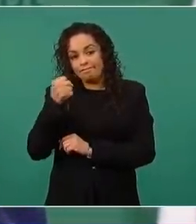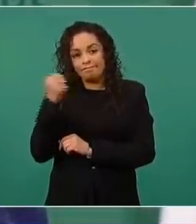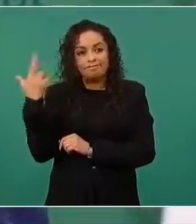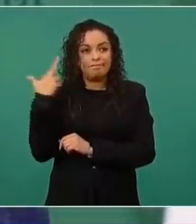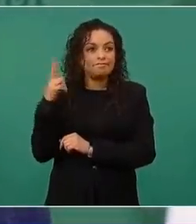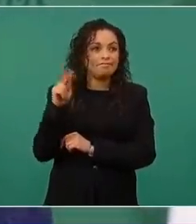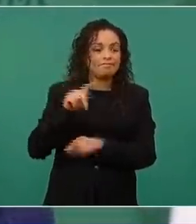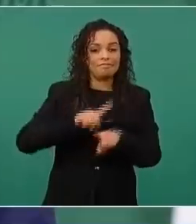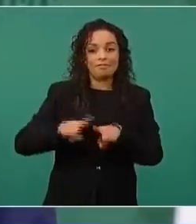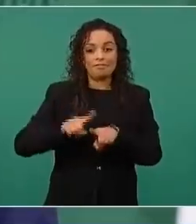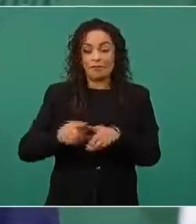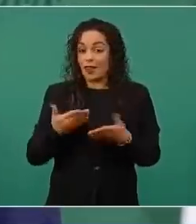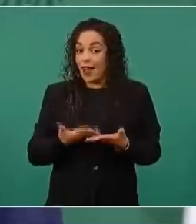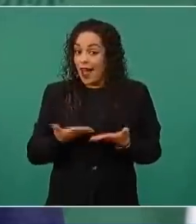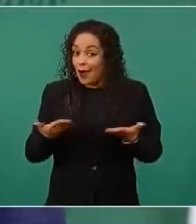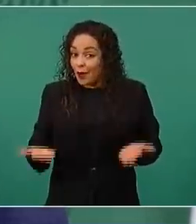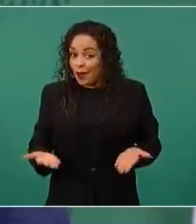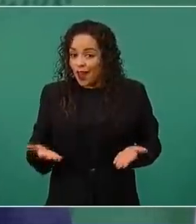Ahora no,